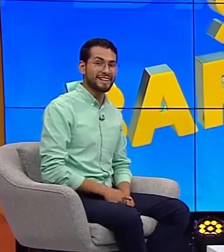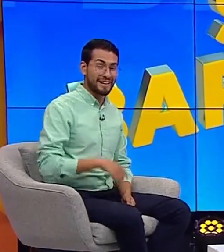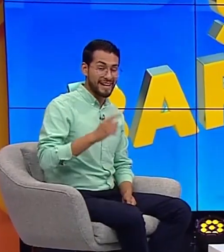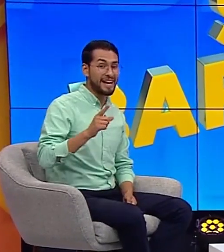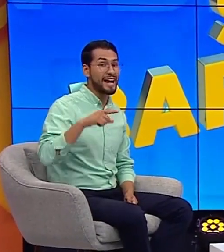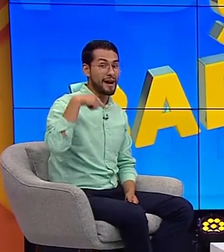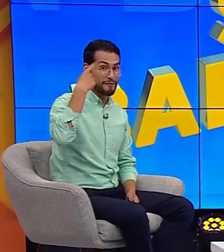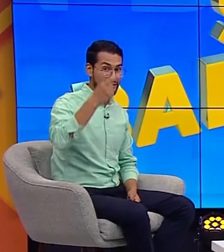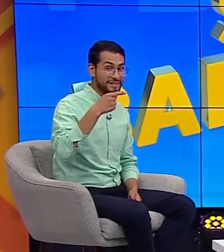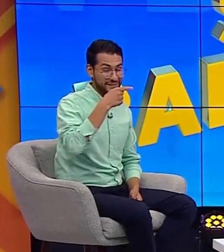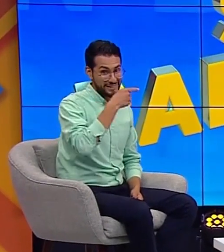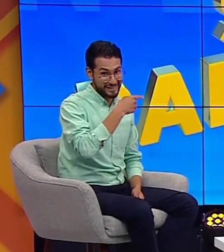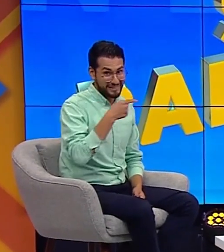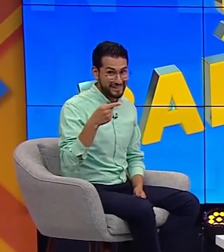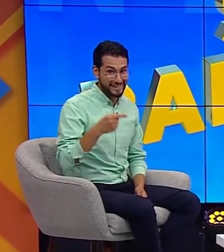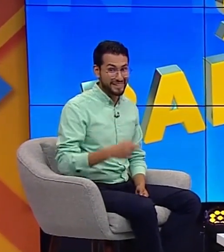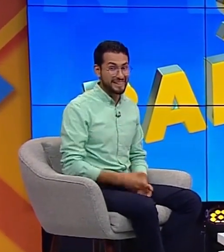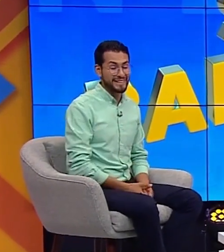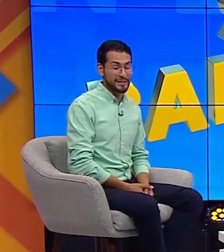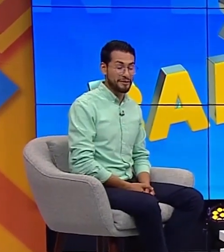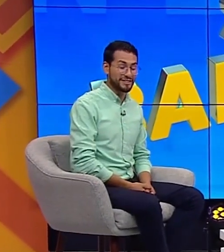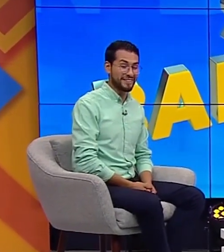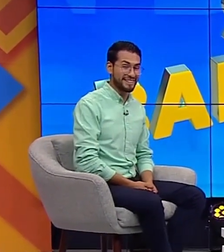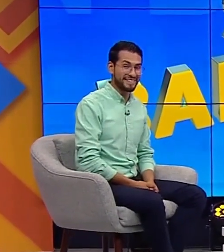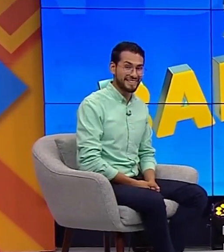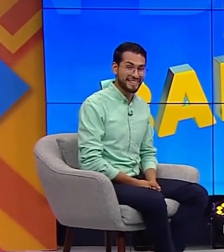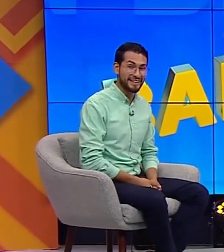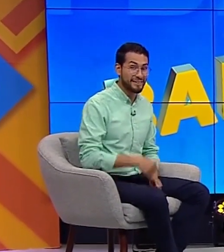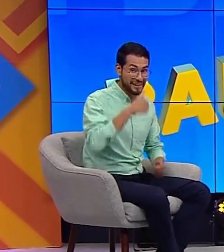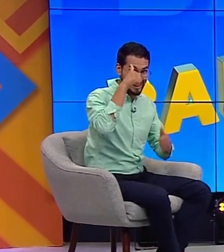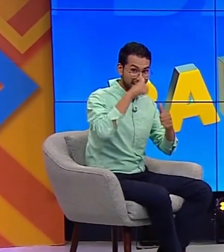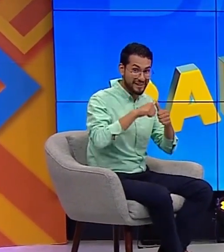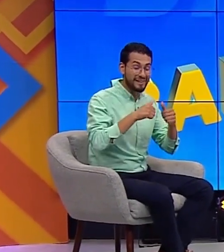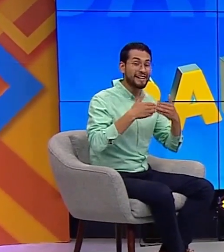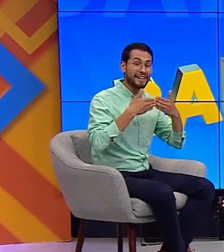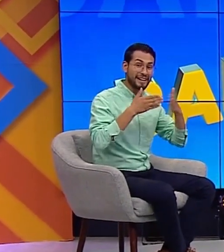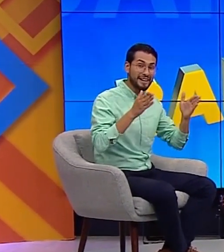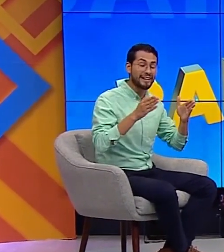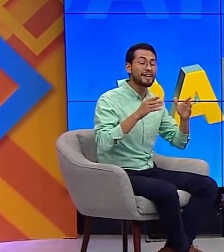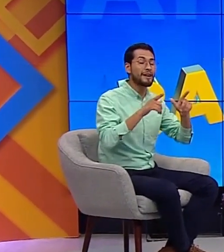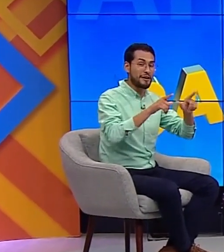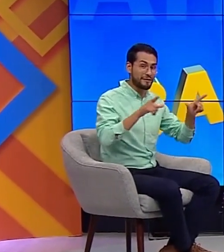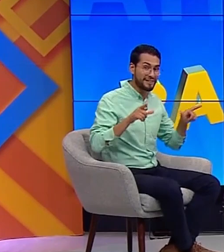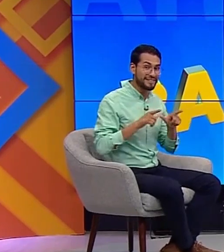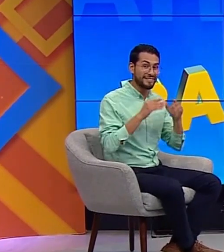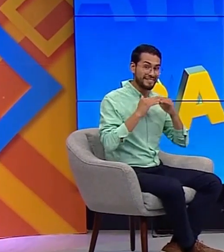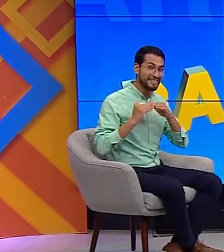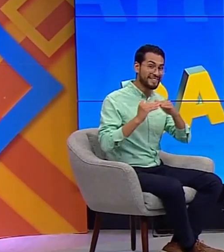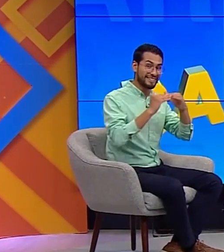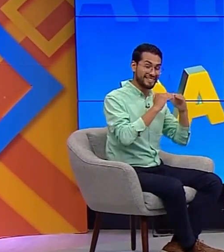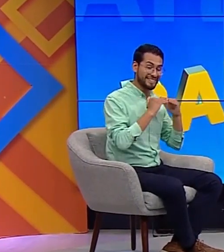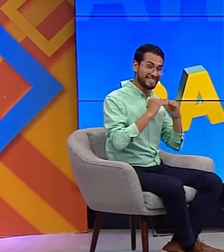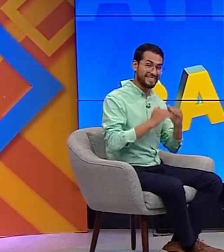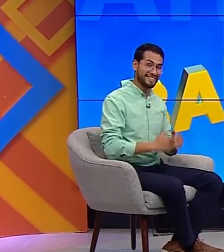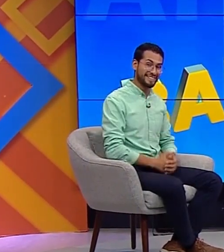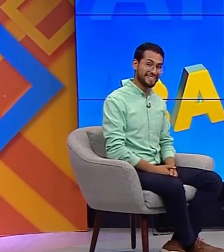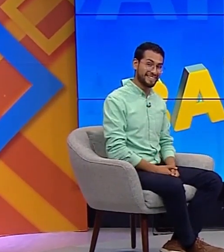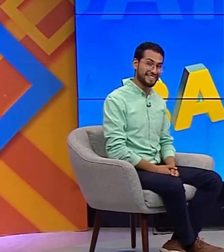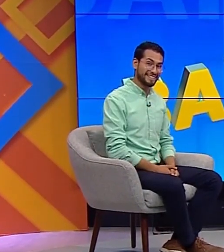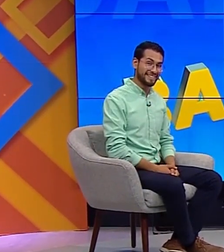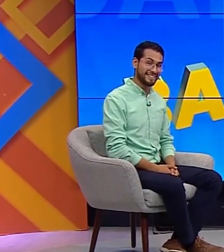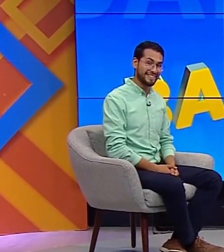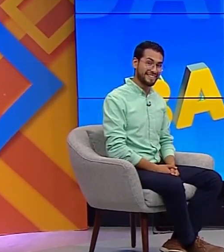es y será Hasta el próximo fin de semana Hasta la próxima Y recuerden Sin Barreras Un espacio por la igualdad